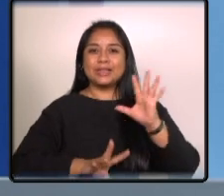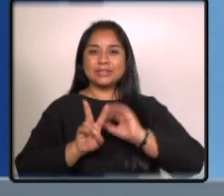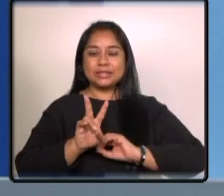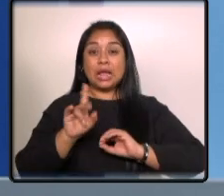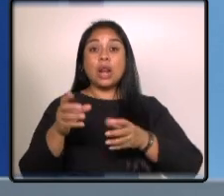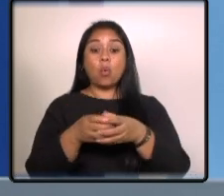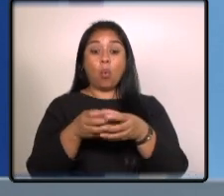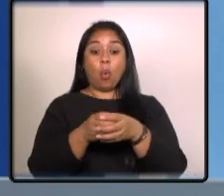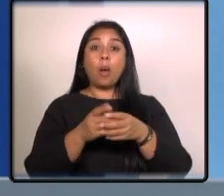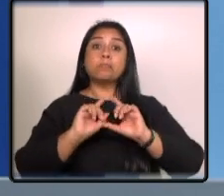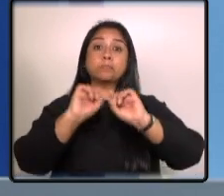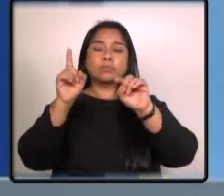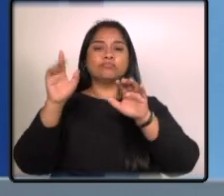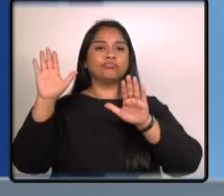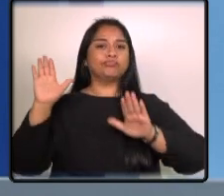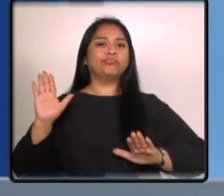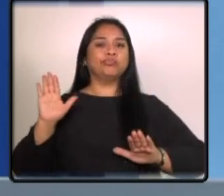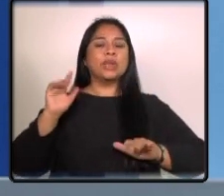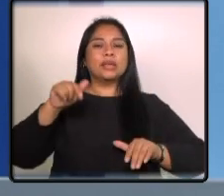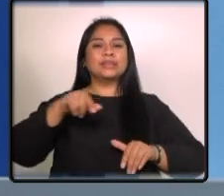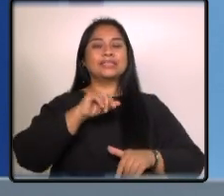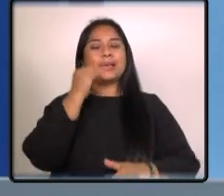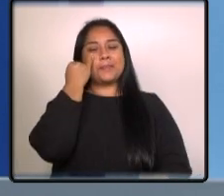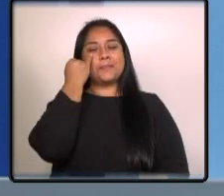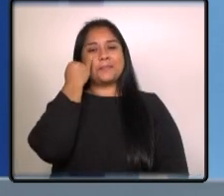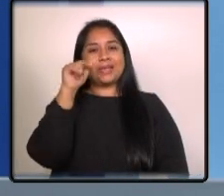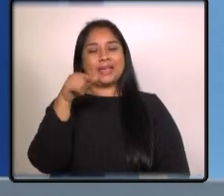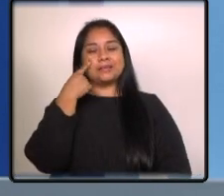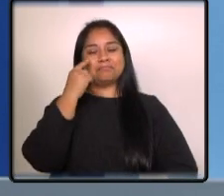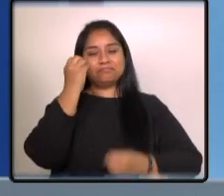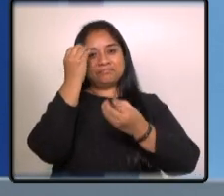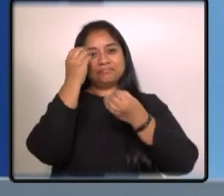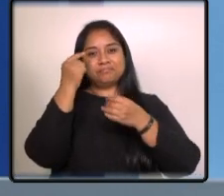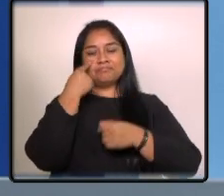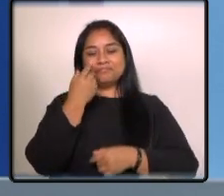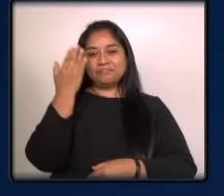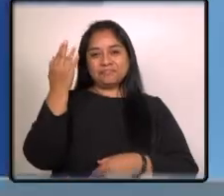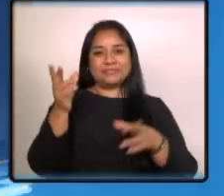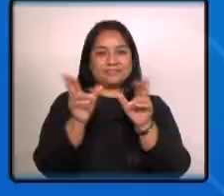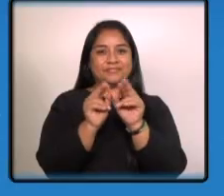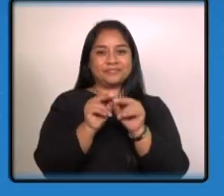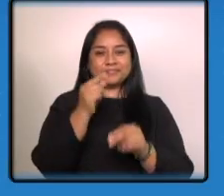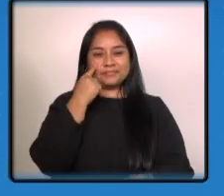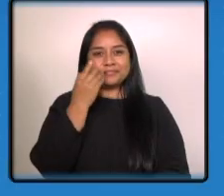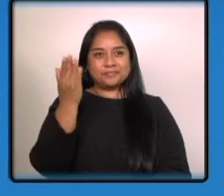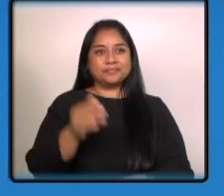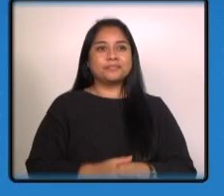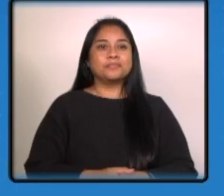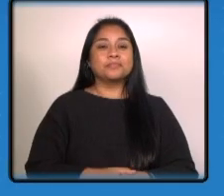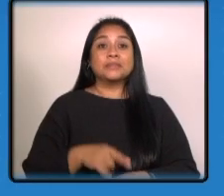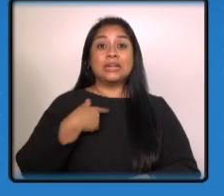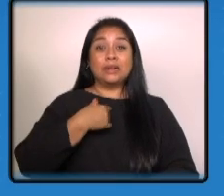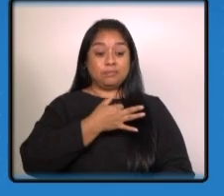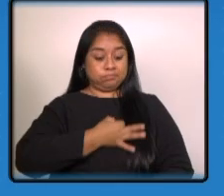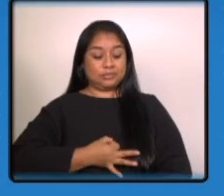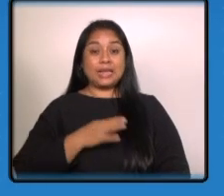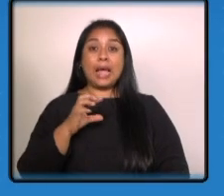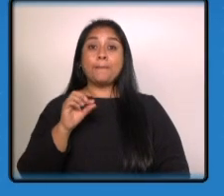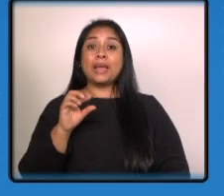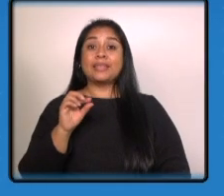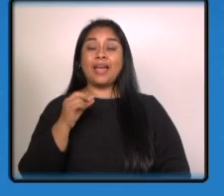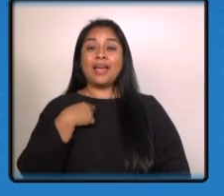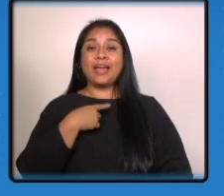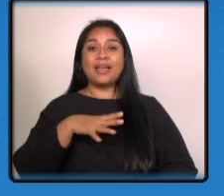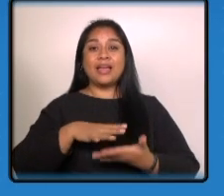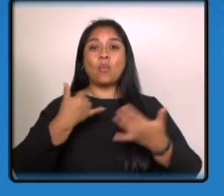delegación será juramentada este miércoles los detalles en el siguiente resumen el medallista de plata de los Juegos Olímpicos de